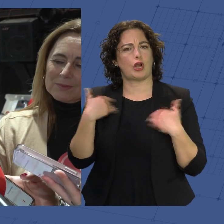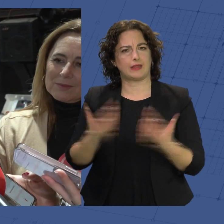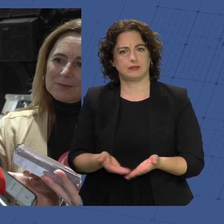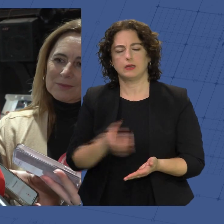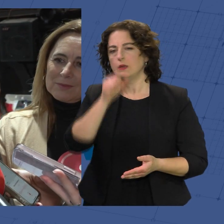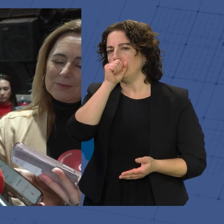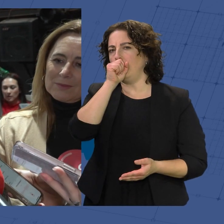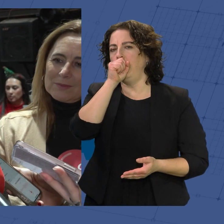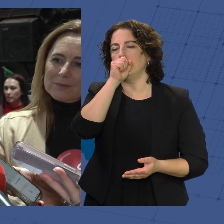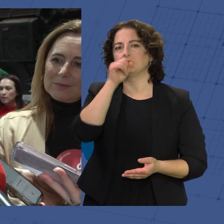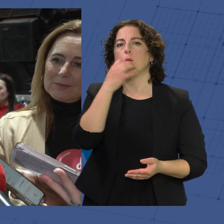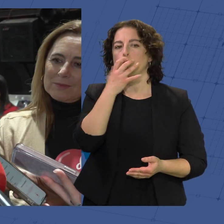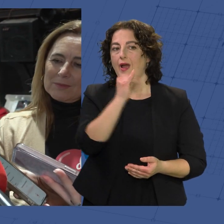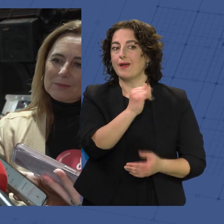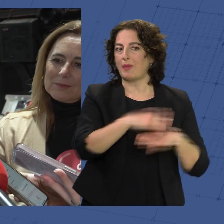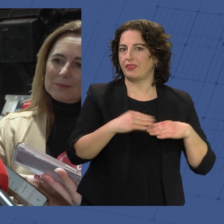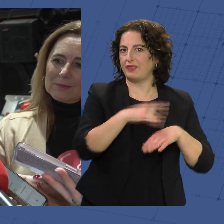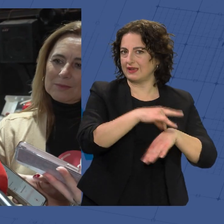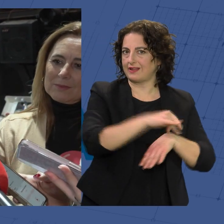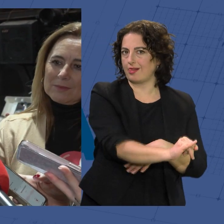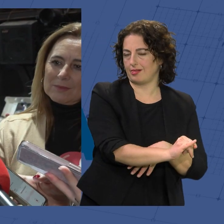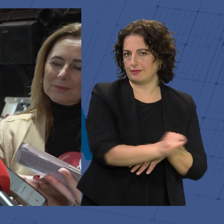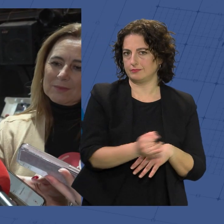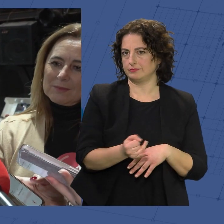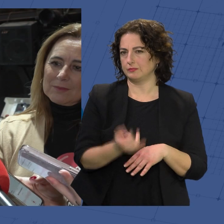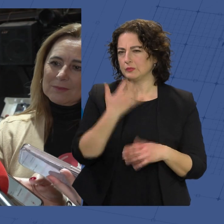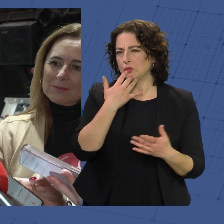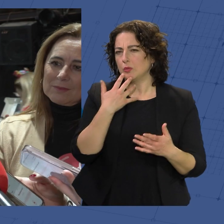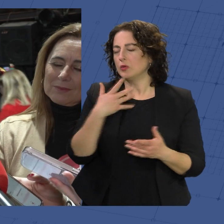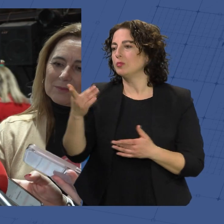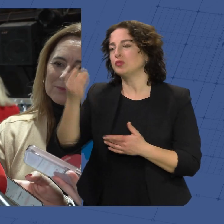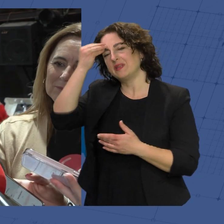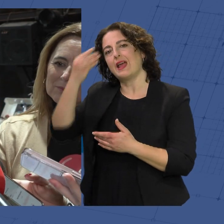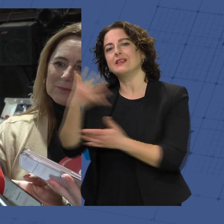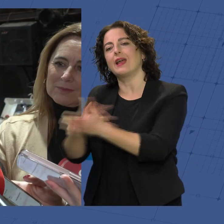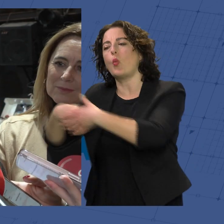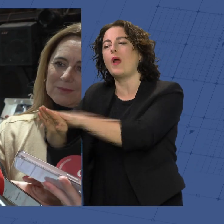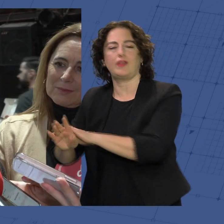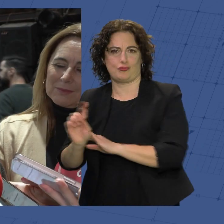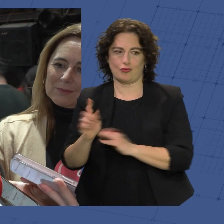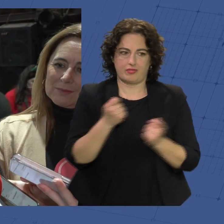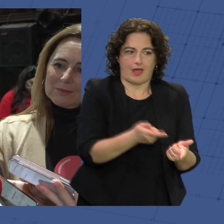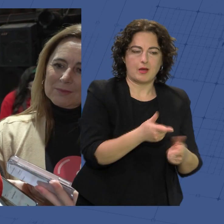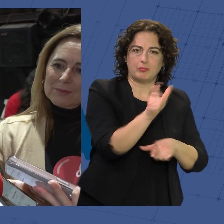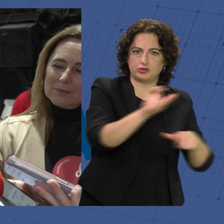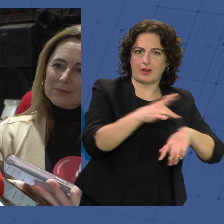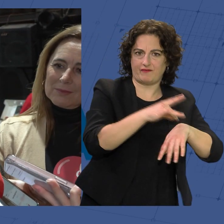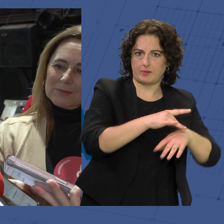y nos han respondido porque tenemos pacientes, esta sangre la cogemos al banco pero se la ponemos a los pacientes. Yo quiero recordar que